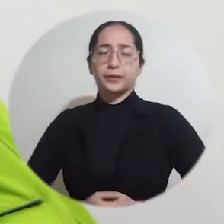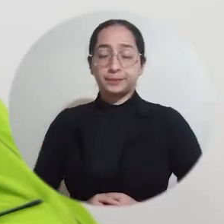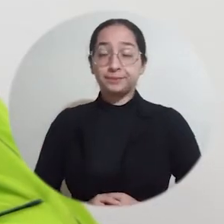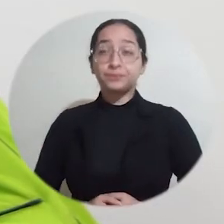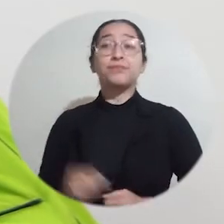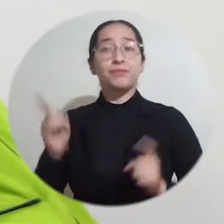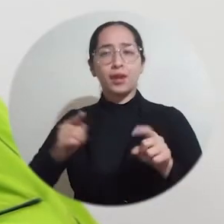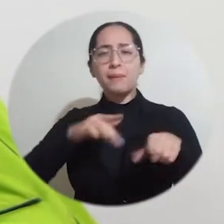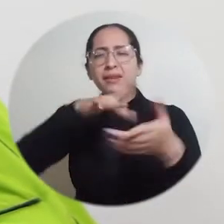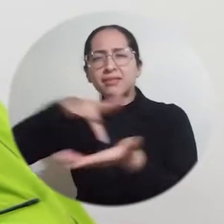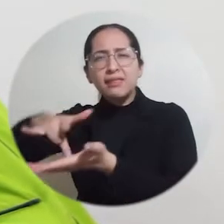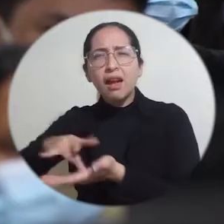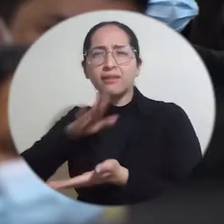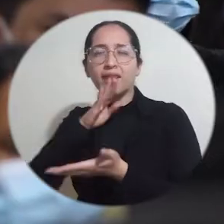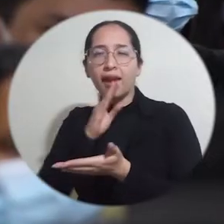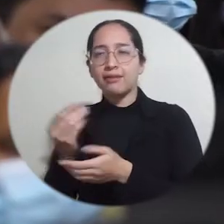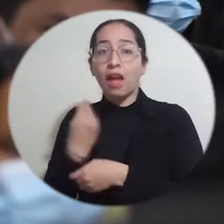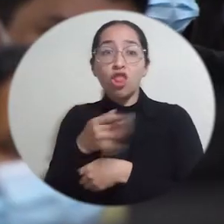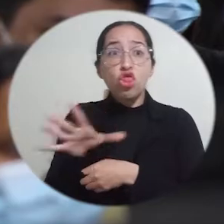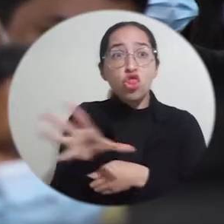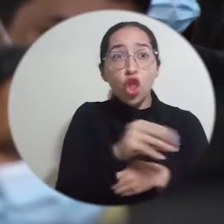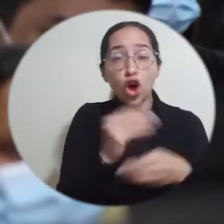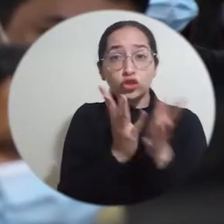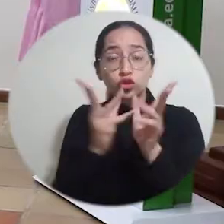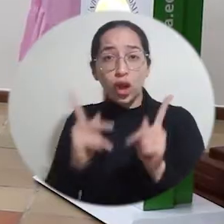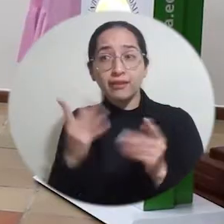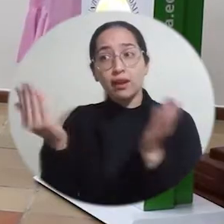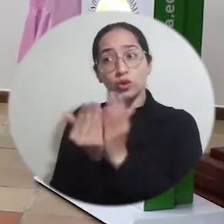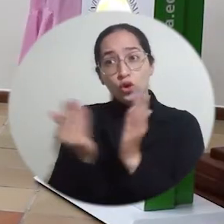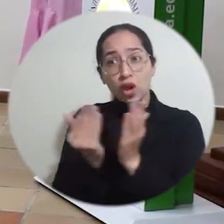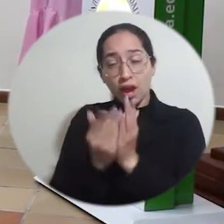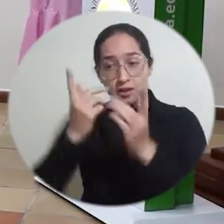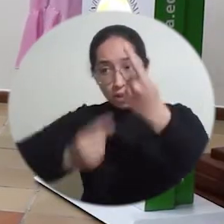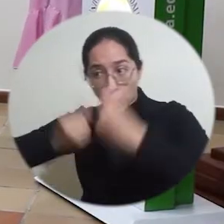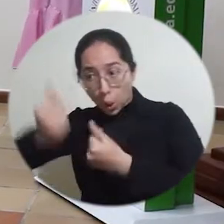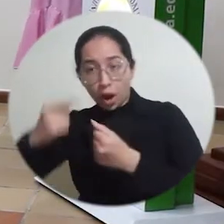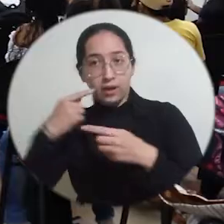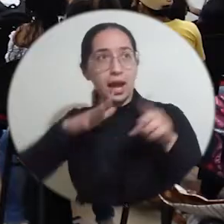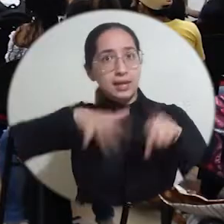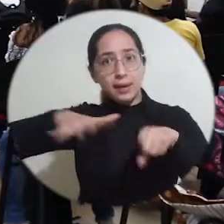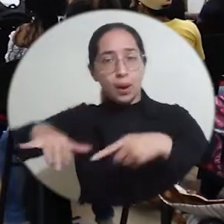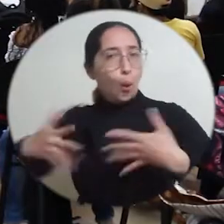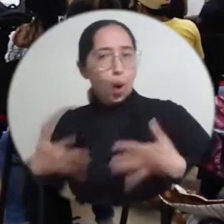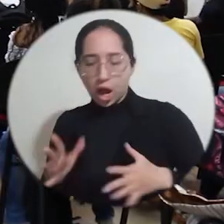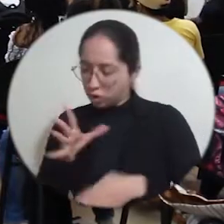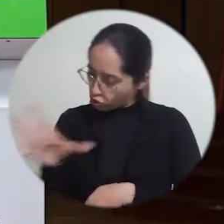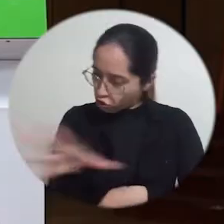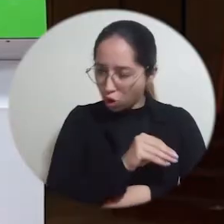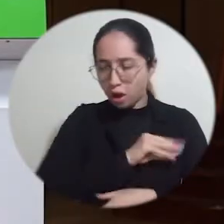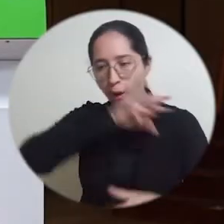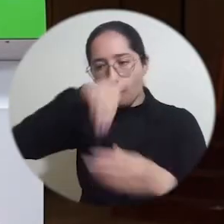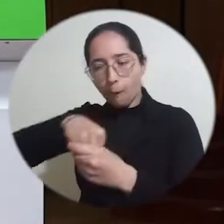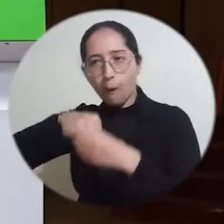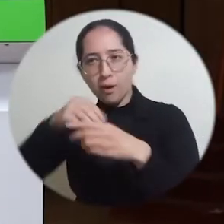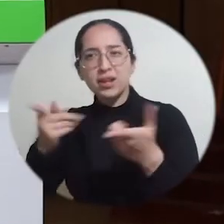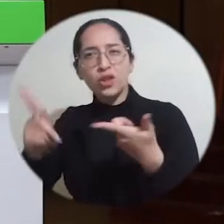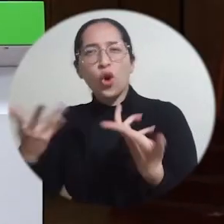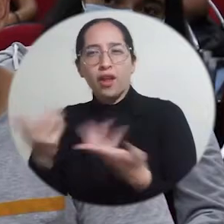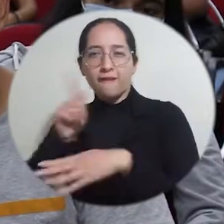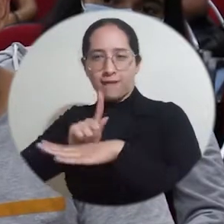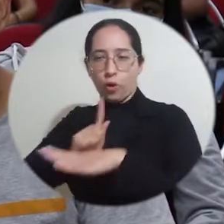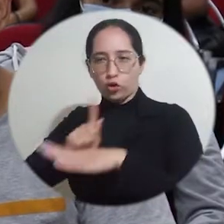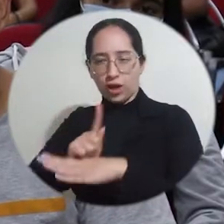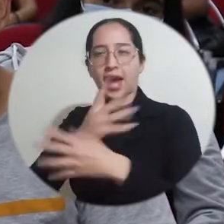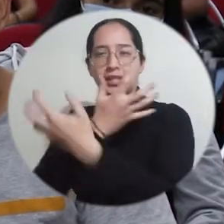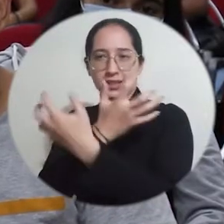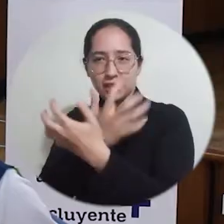En la celebración participaron estudiantes de todos los semestres del programa de contaduría pública, adscrito a la Facultad de Ciencias Empresariales